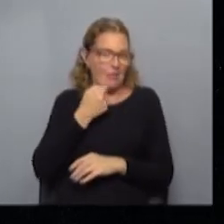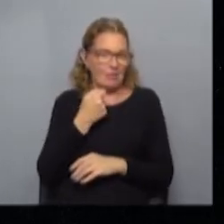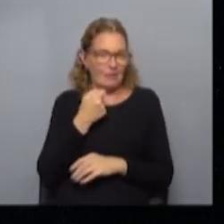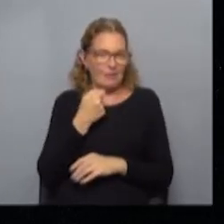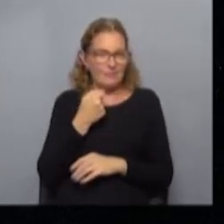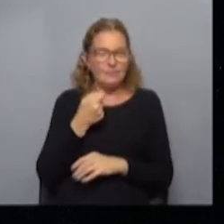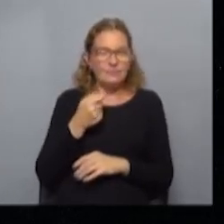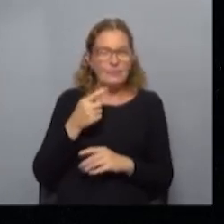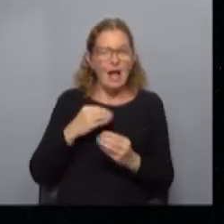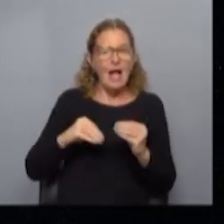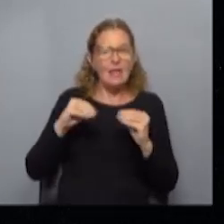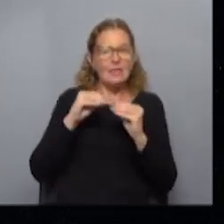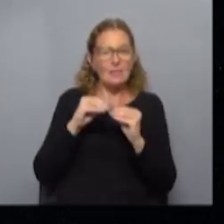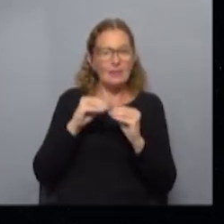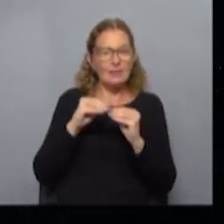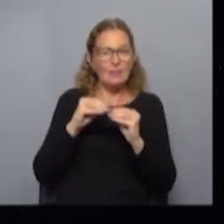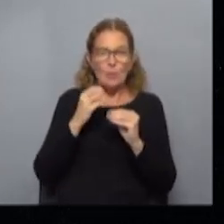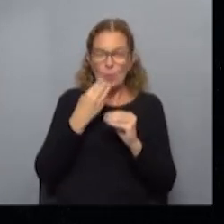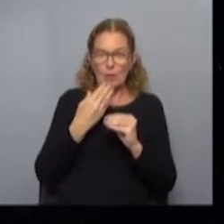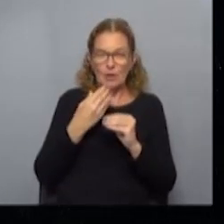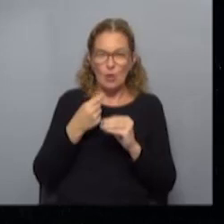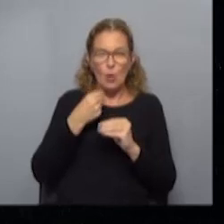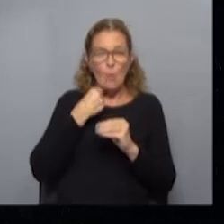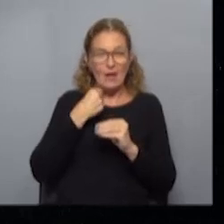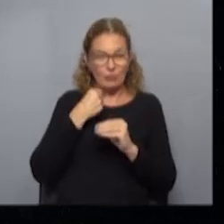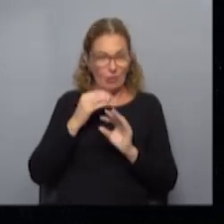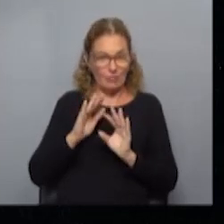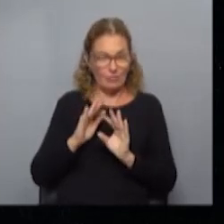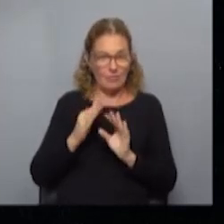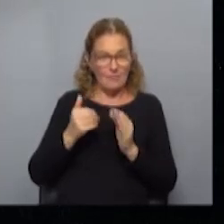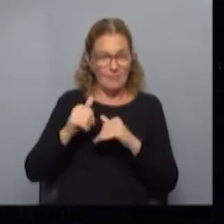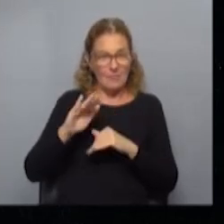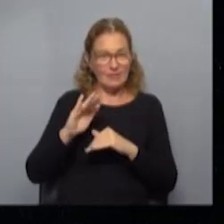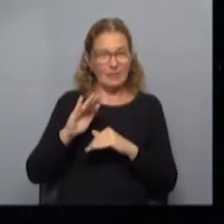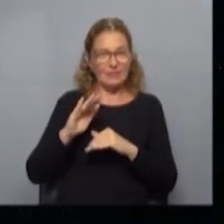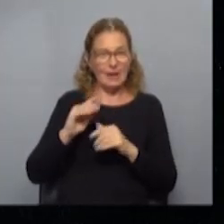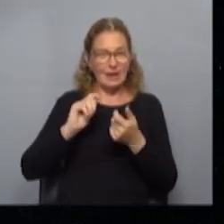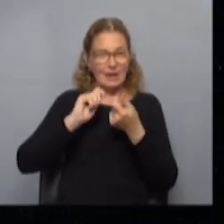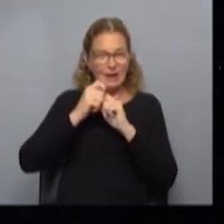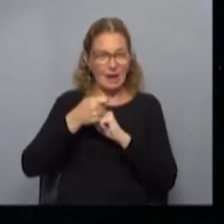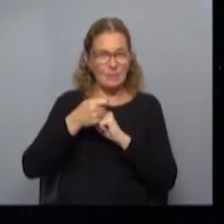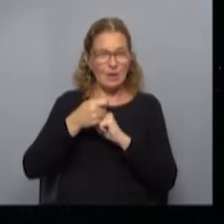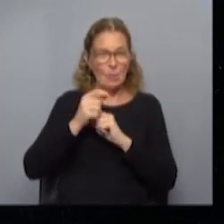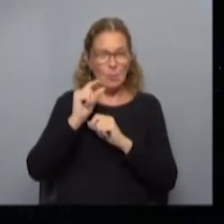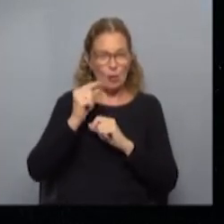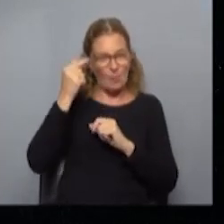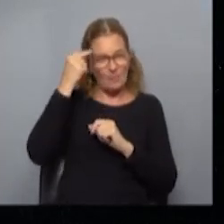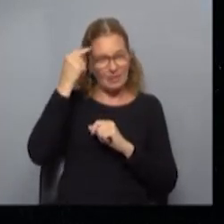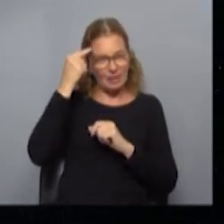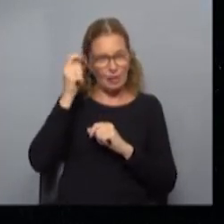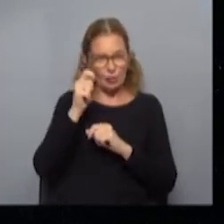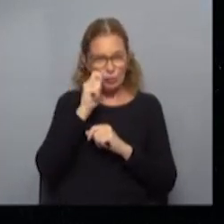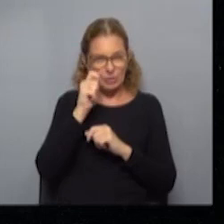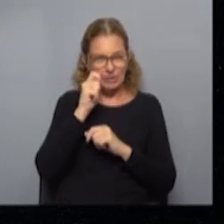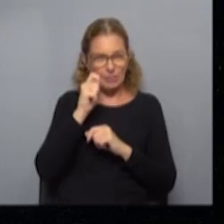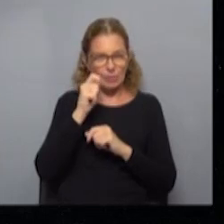pero además hay muy buena ocupación. Más allá de que ha cambiado un poco la lógica de los turistas